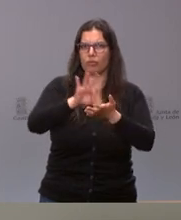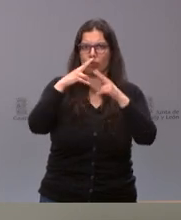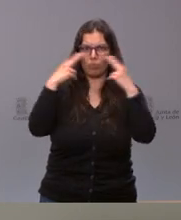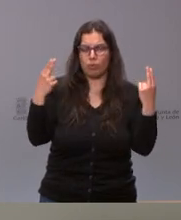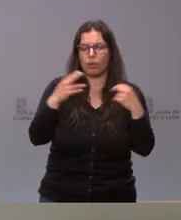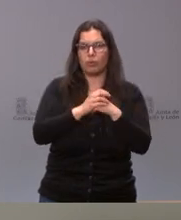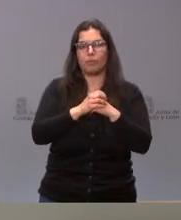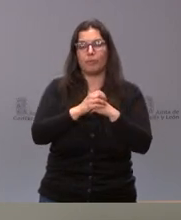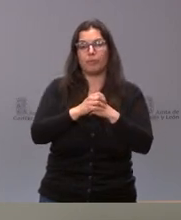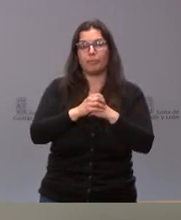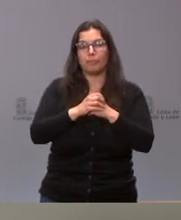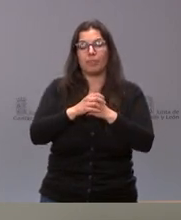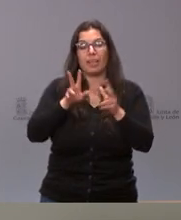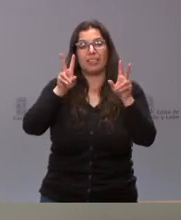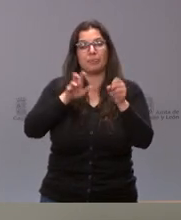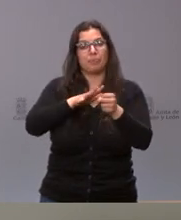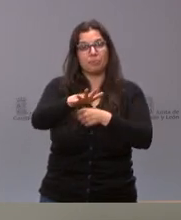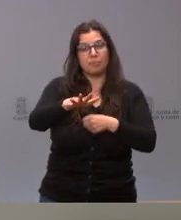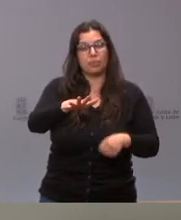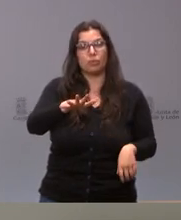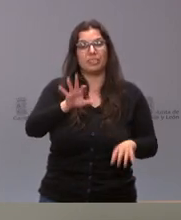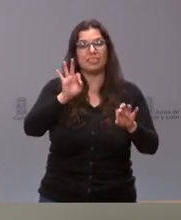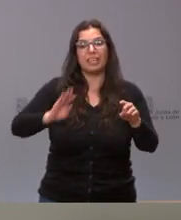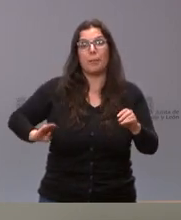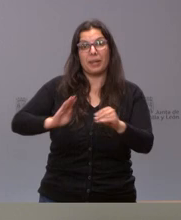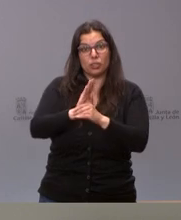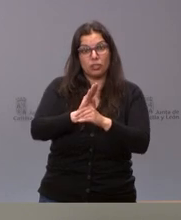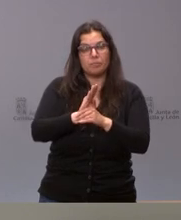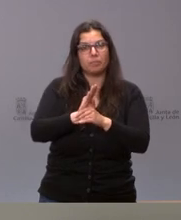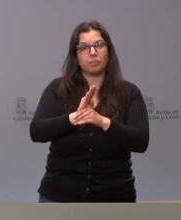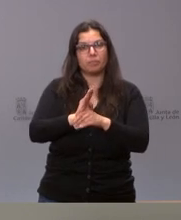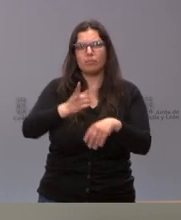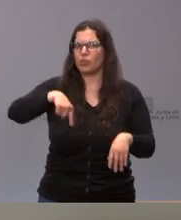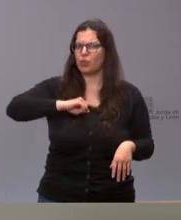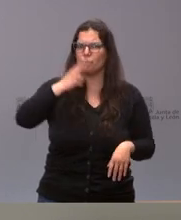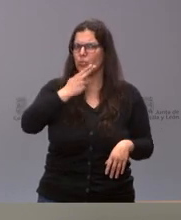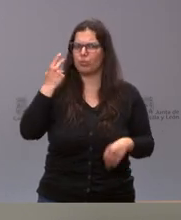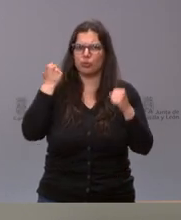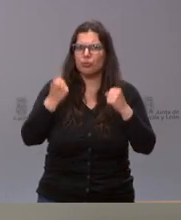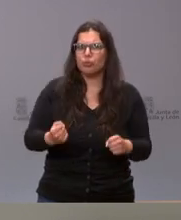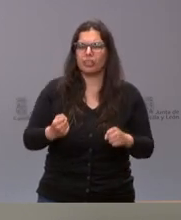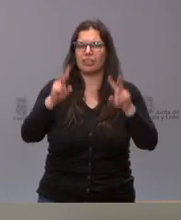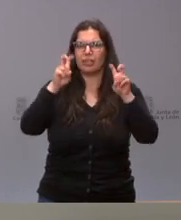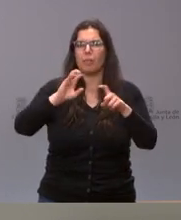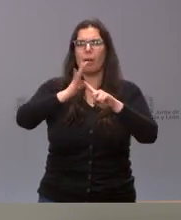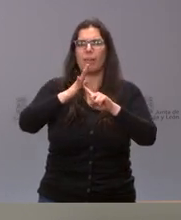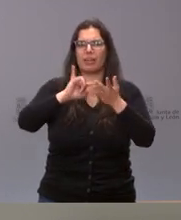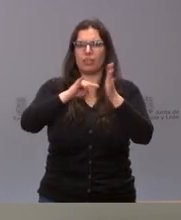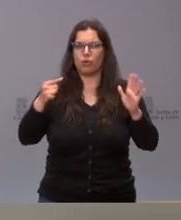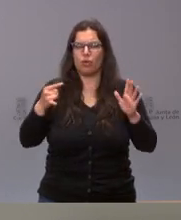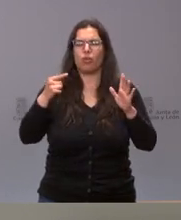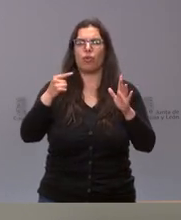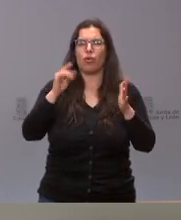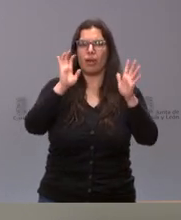estrictamente al ámbito de las inversiones pues ahí estamos muy comprometidos con el parque tecnológico de León y con su ampliación